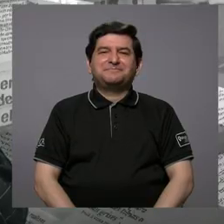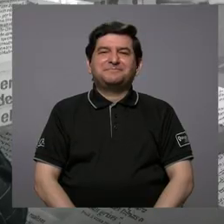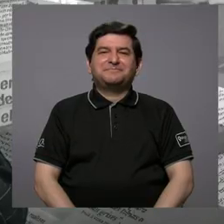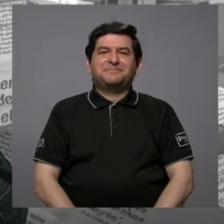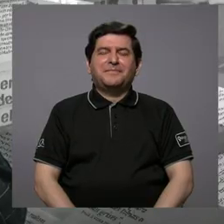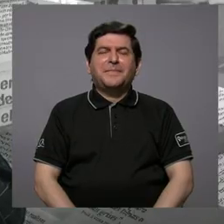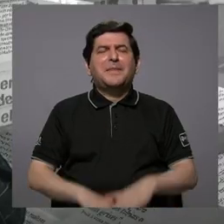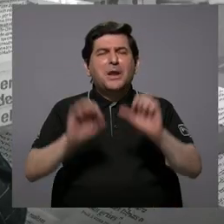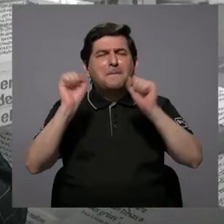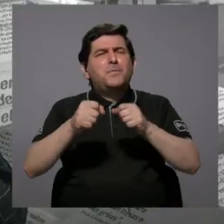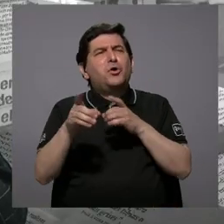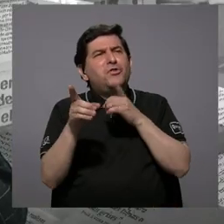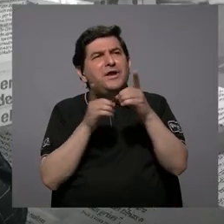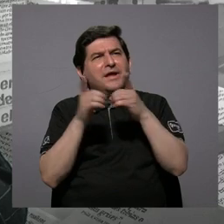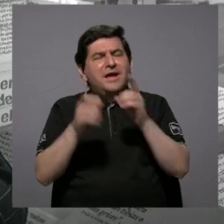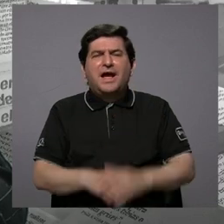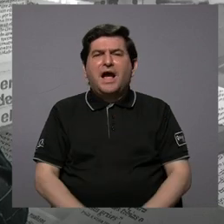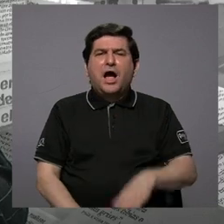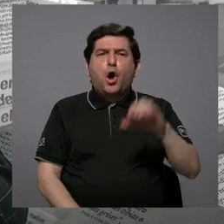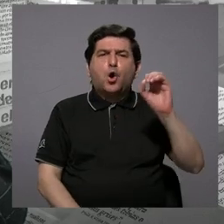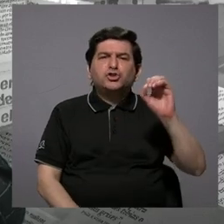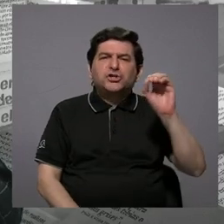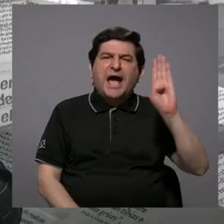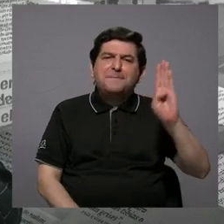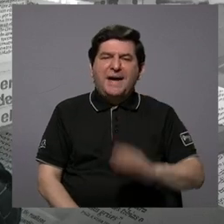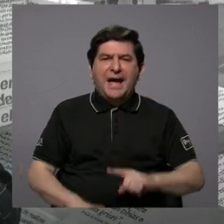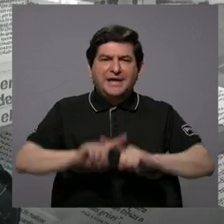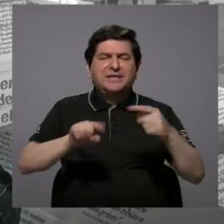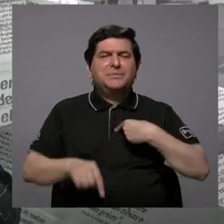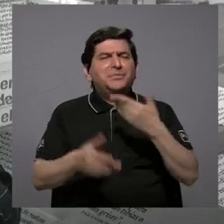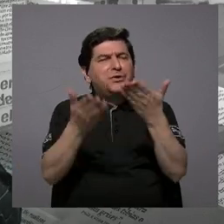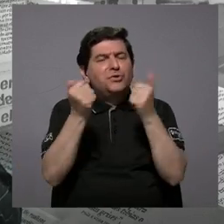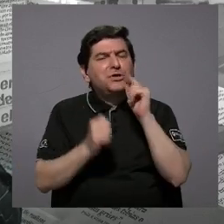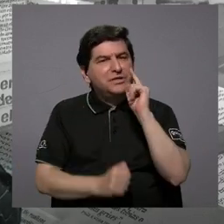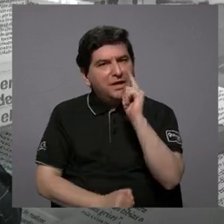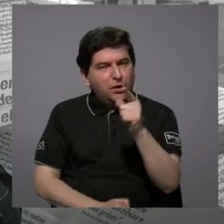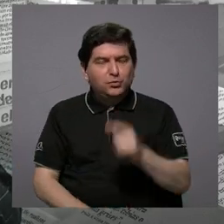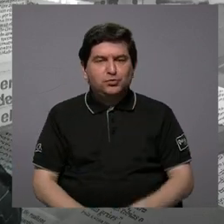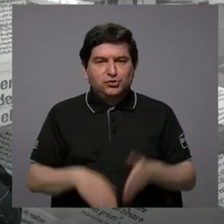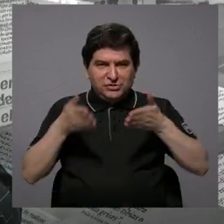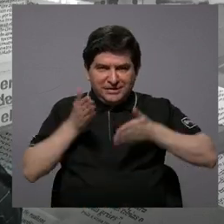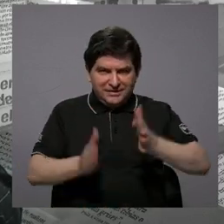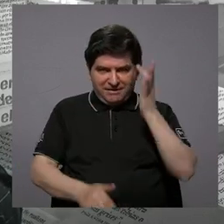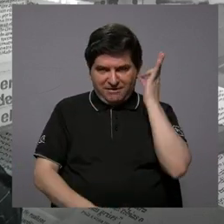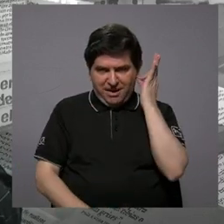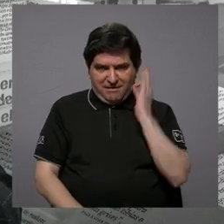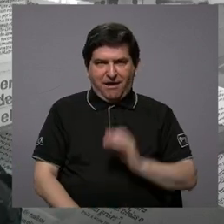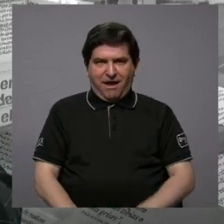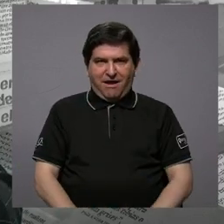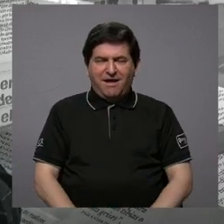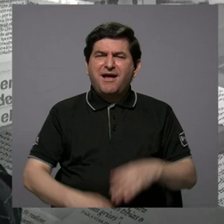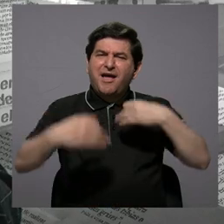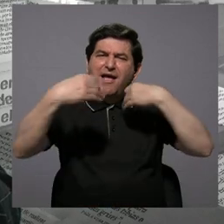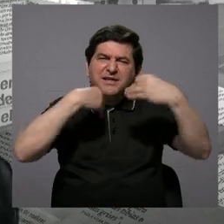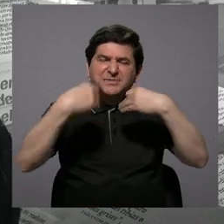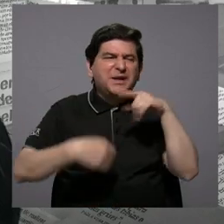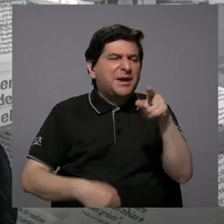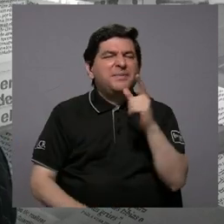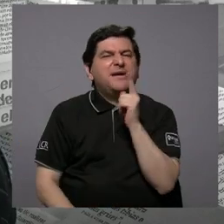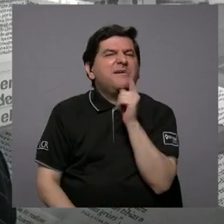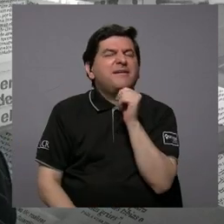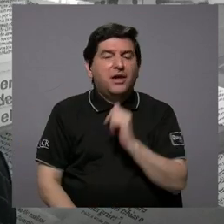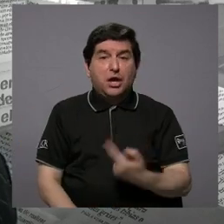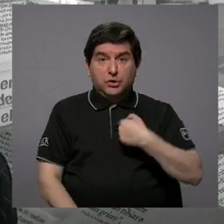podría describir a don Oscar Bakit, pero más bien quisiera que usted como hija nos dijera quién es.